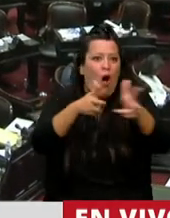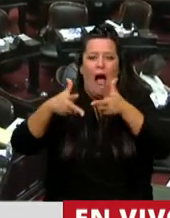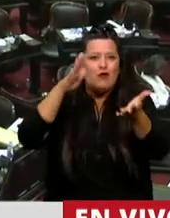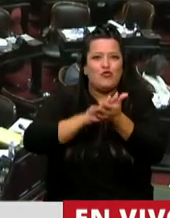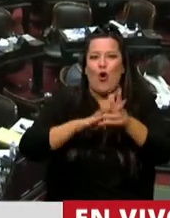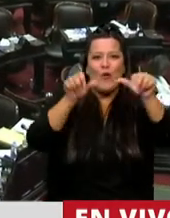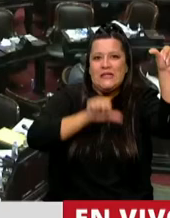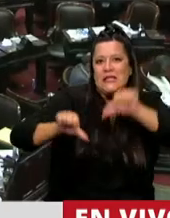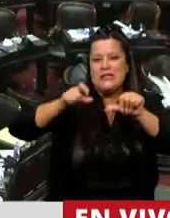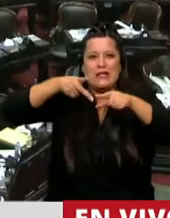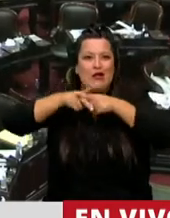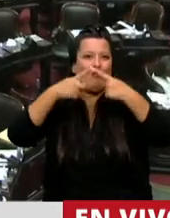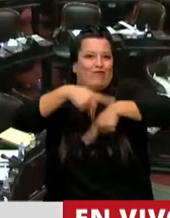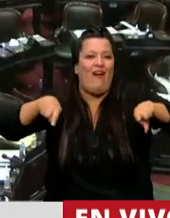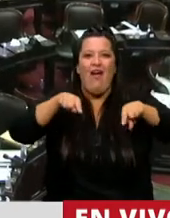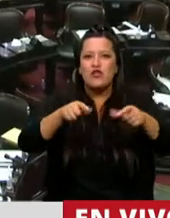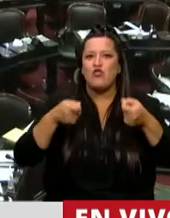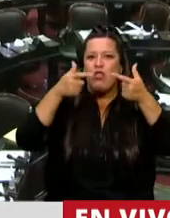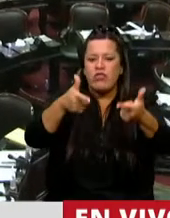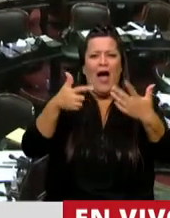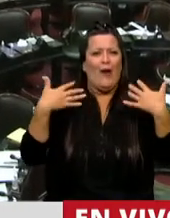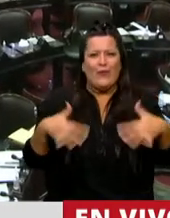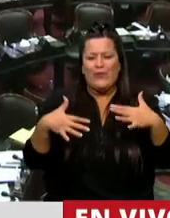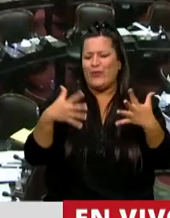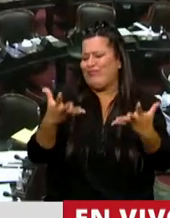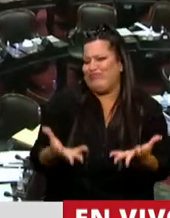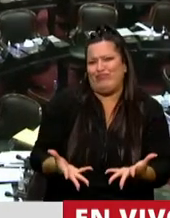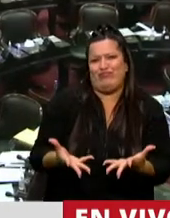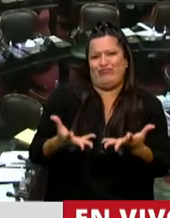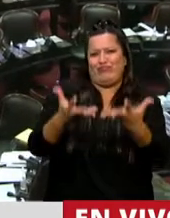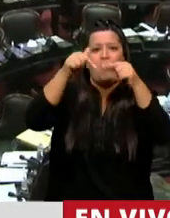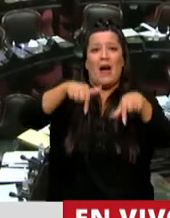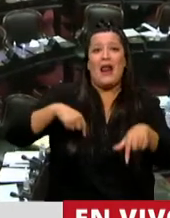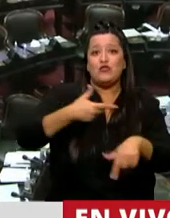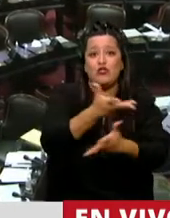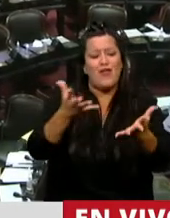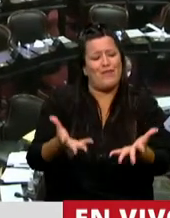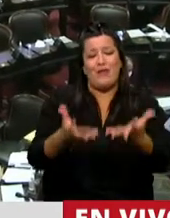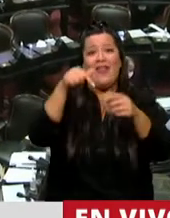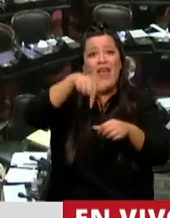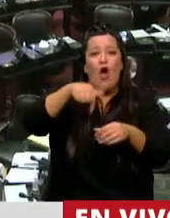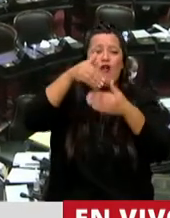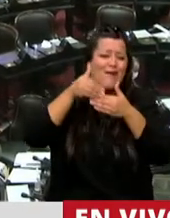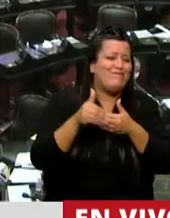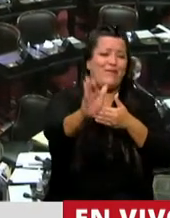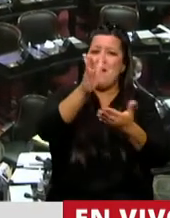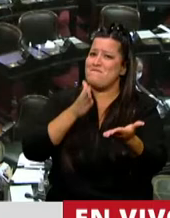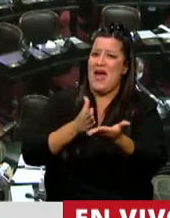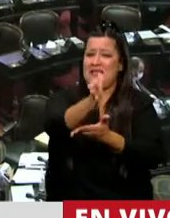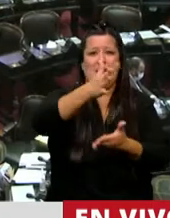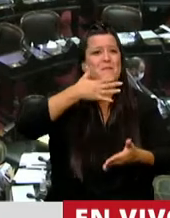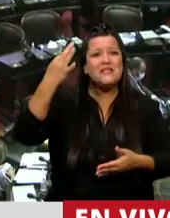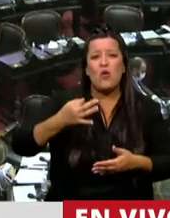Esto permitió generar un gran crecimiento para nuestra sociedad. Desde ahora y para siempre los argentinos